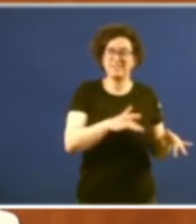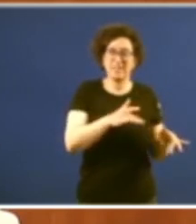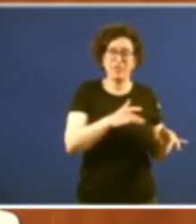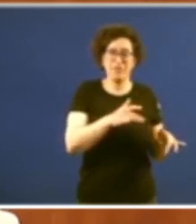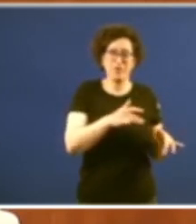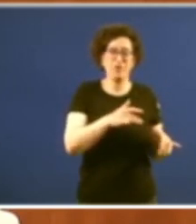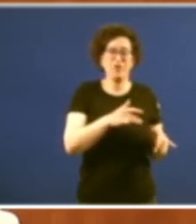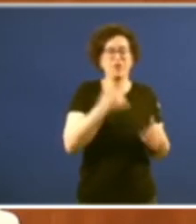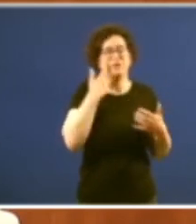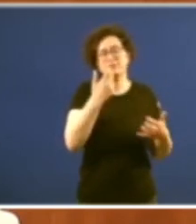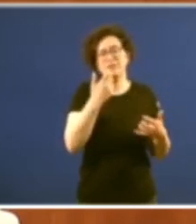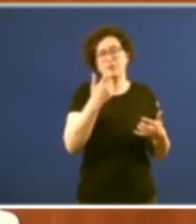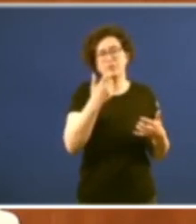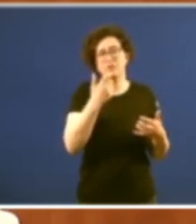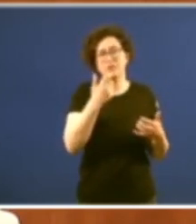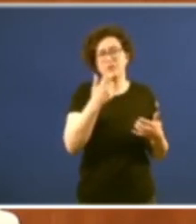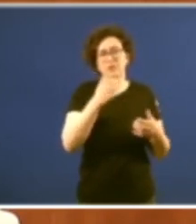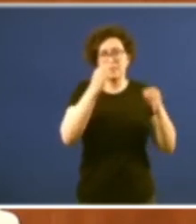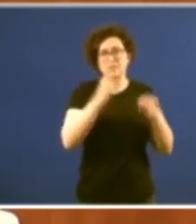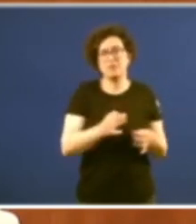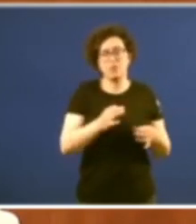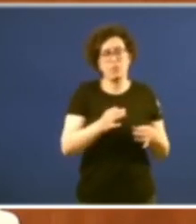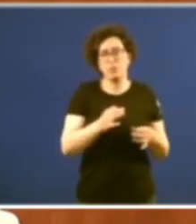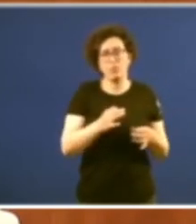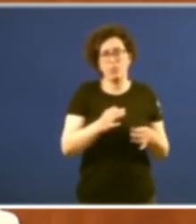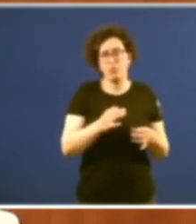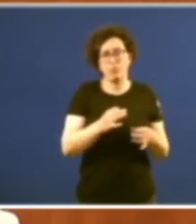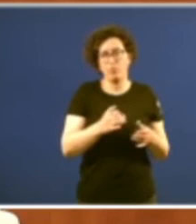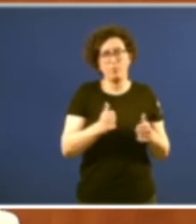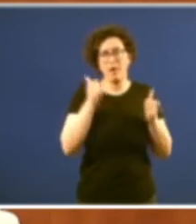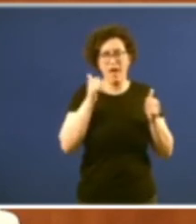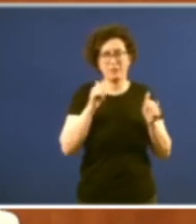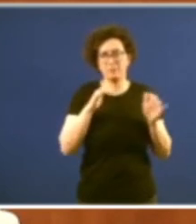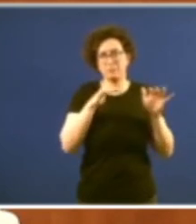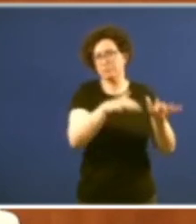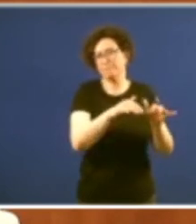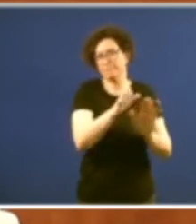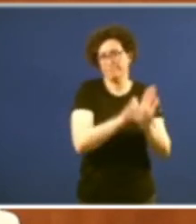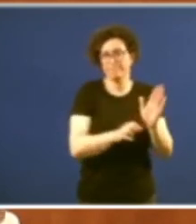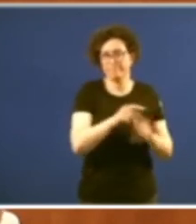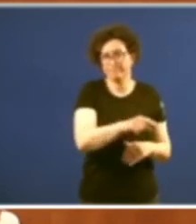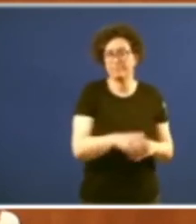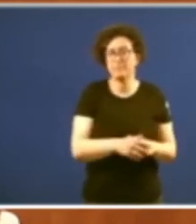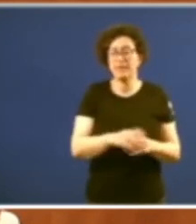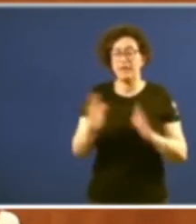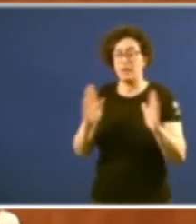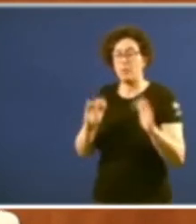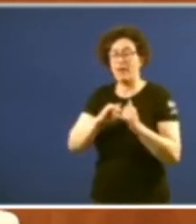salientable do día do que se votou este estatuto durante a